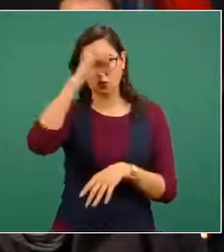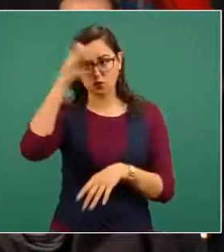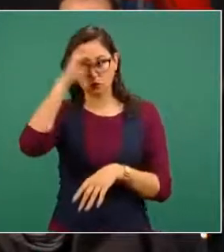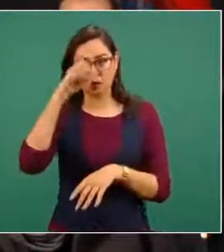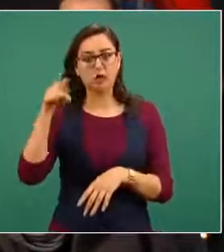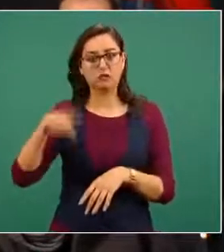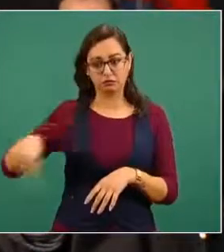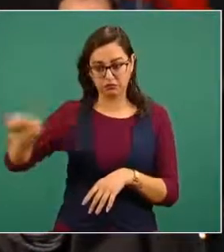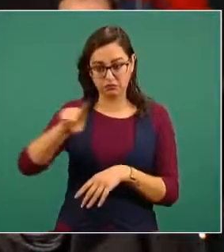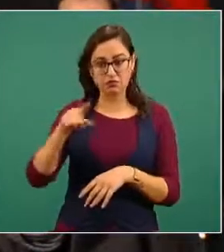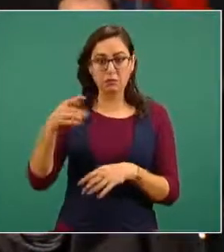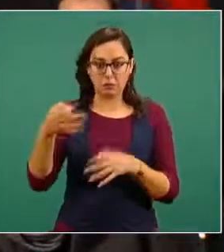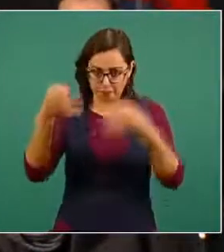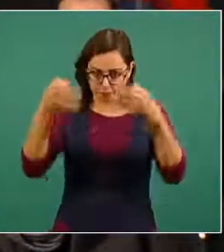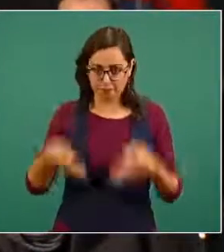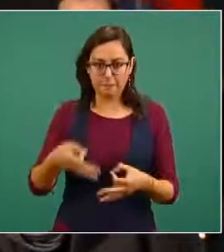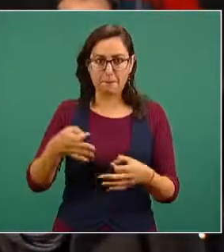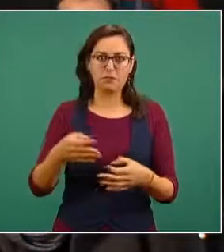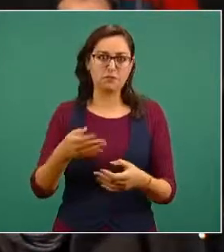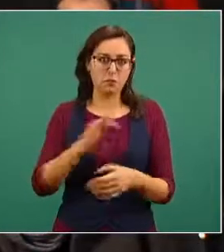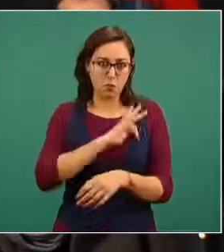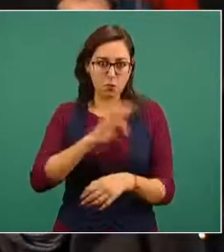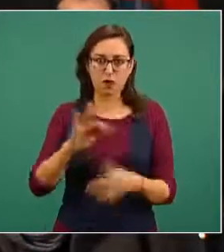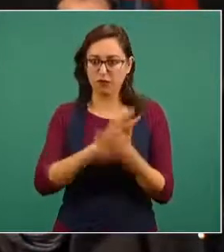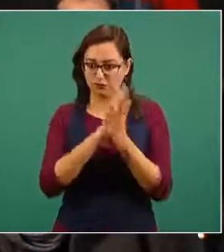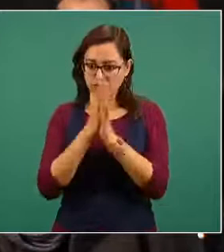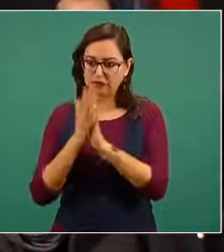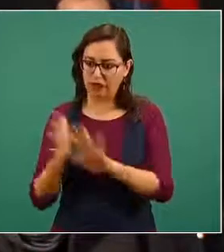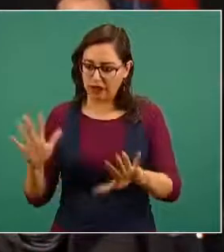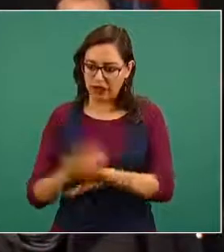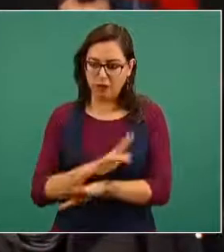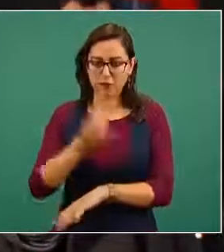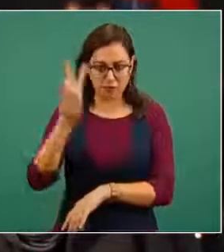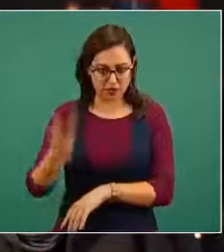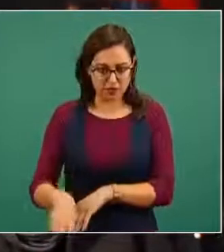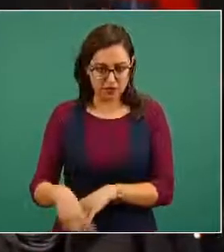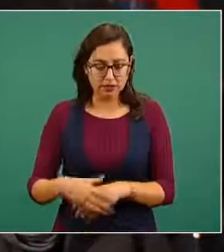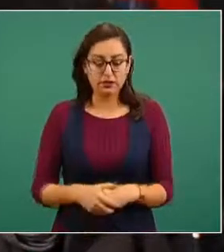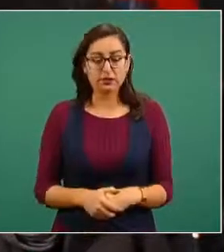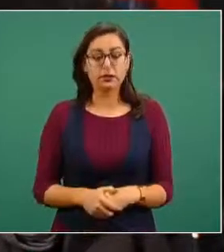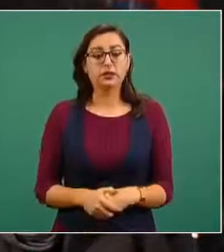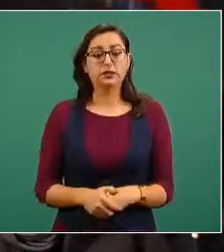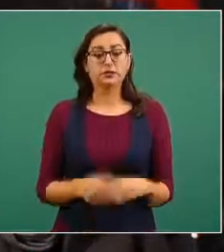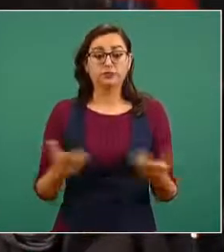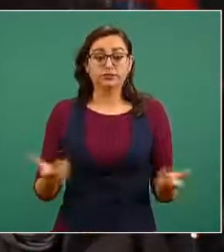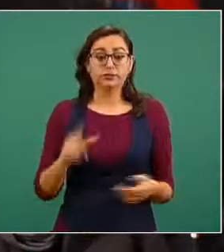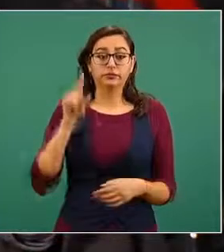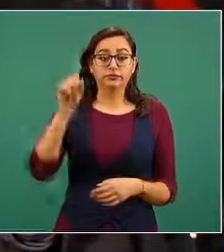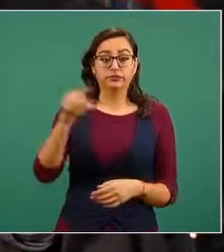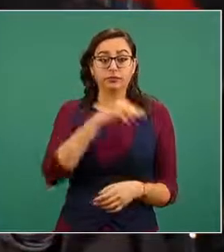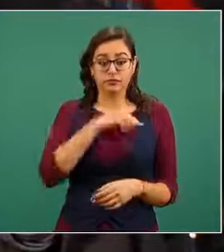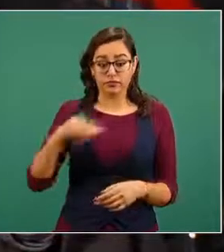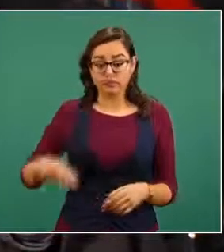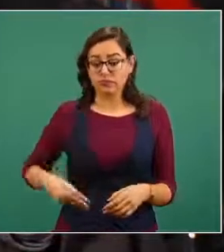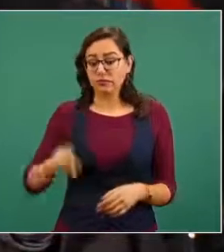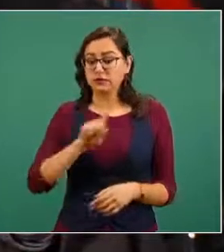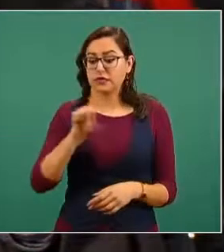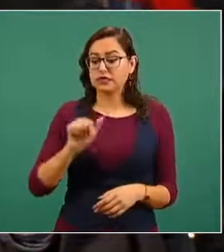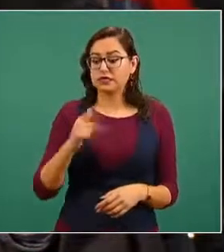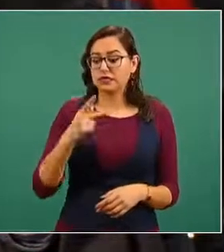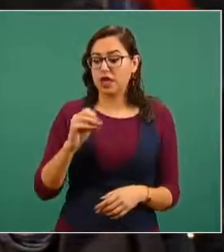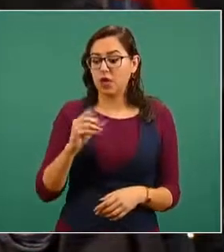una verdadera transformación en las últimas semanas llamó particularmente nuestra atención una colonia en el municipio de Zapopan